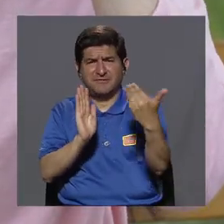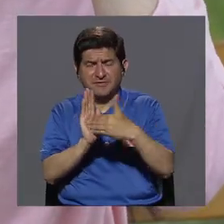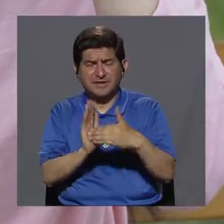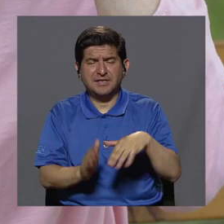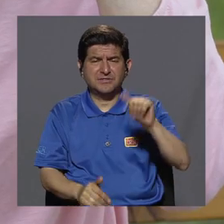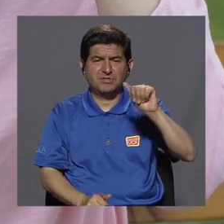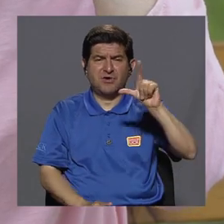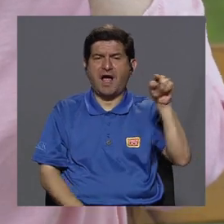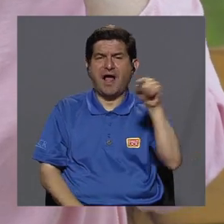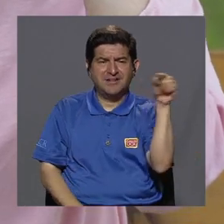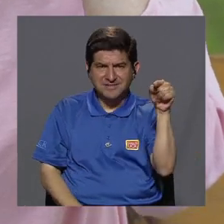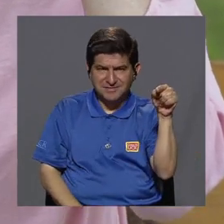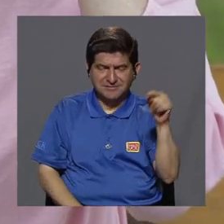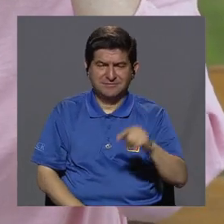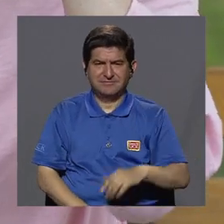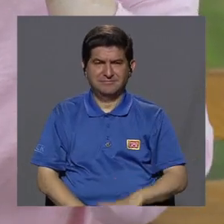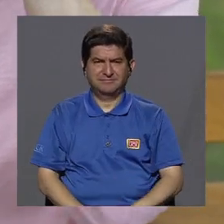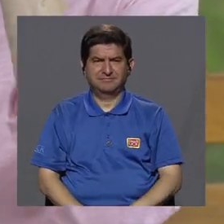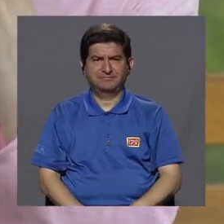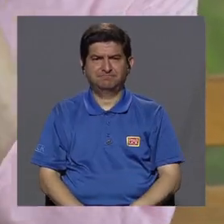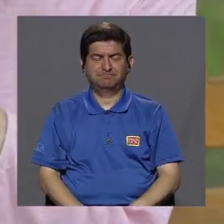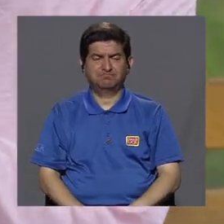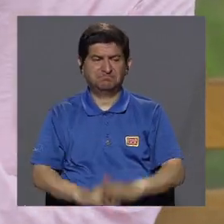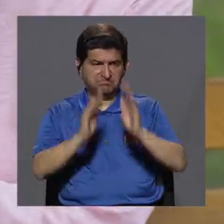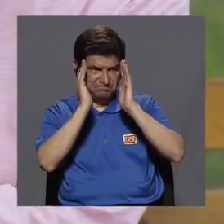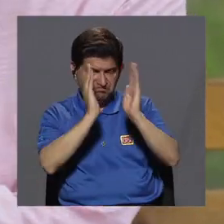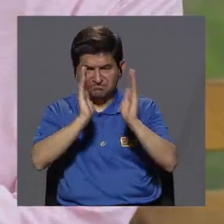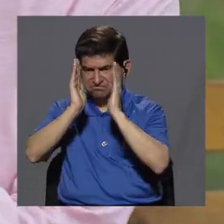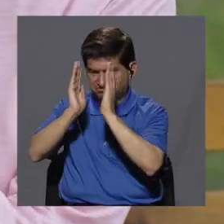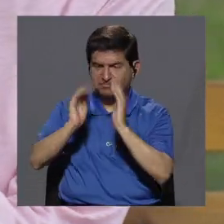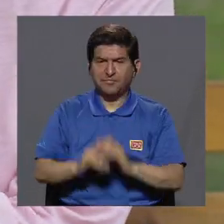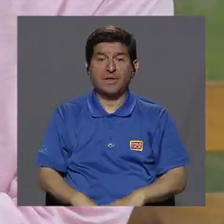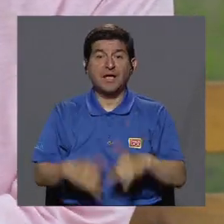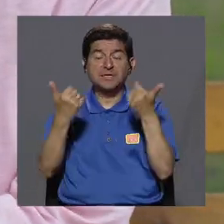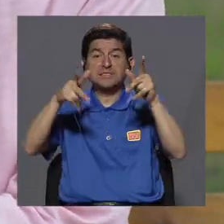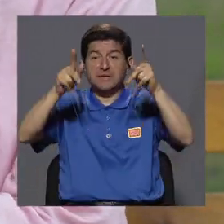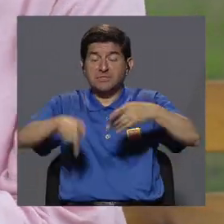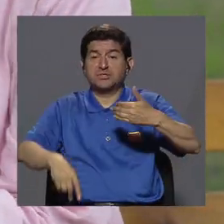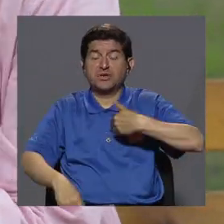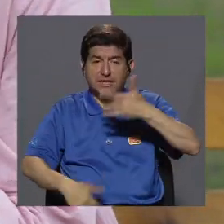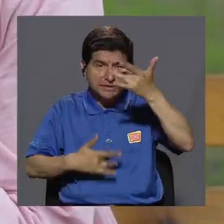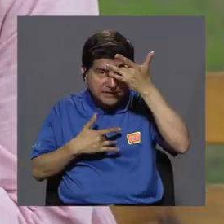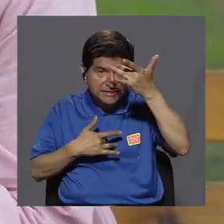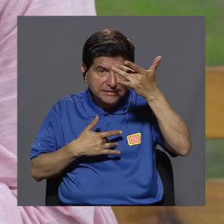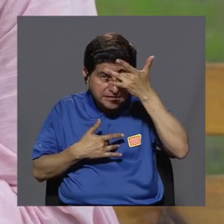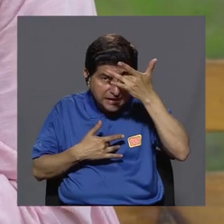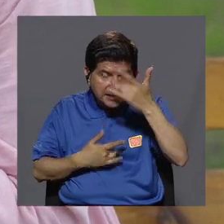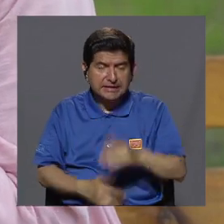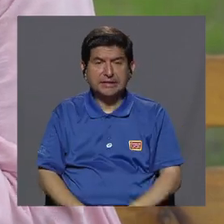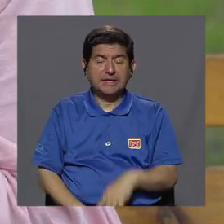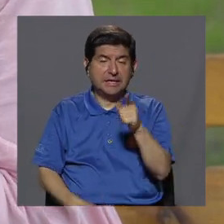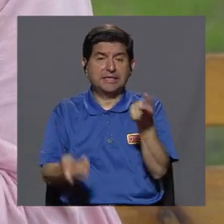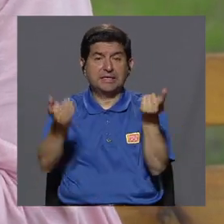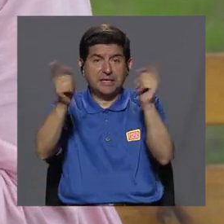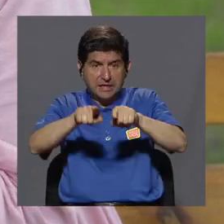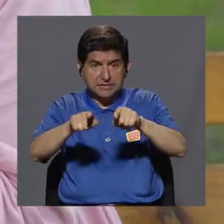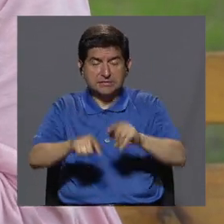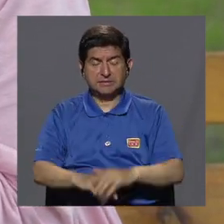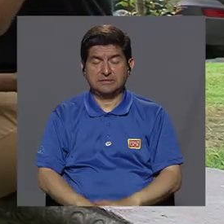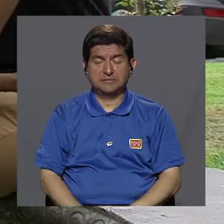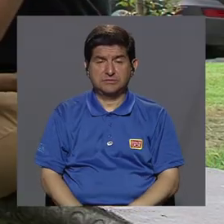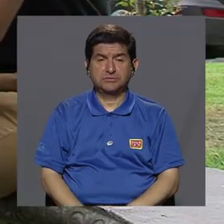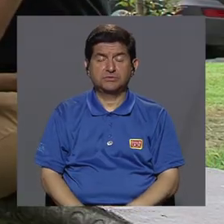de Alzheimer, ¿verdad?, se ha abordado así. Cuando ya la persona ya tiene la enfermedad y ya está... Sí.